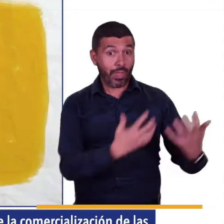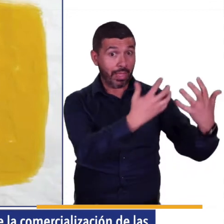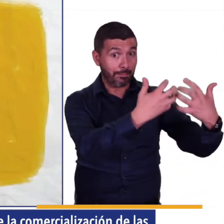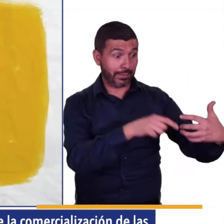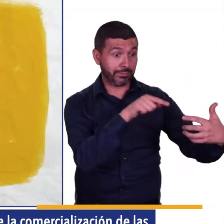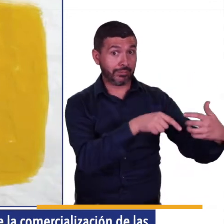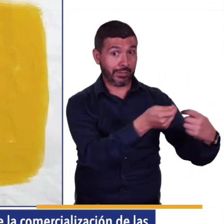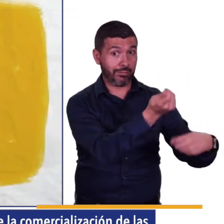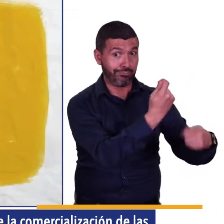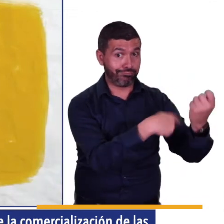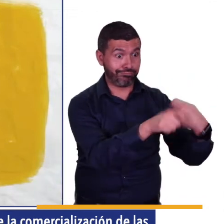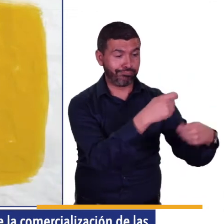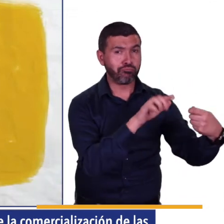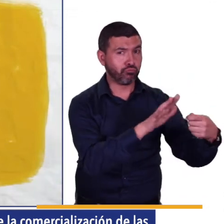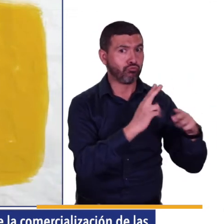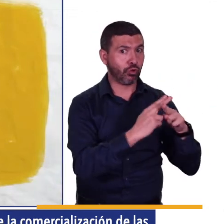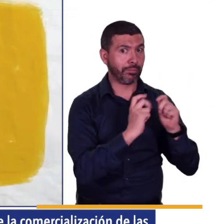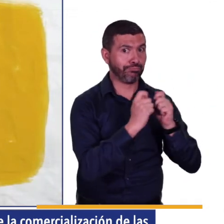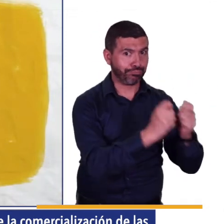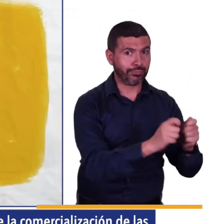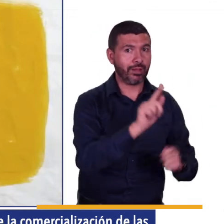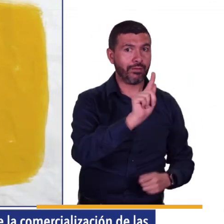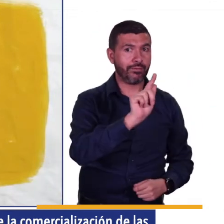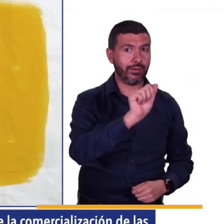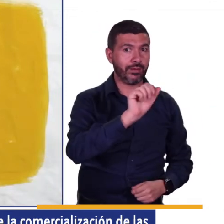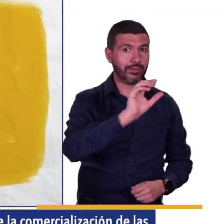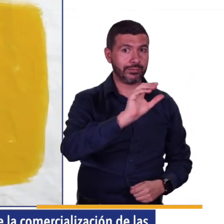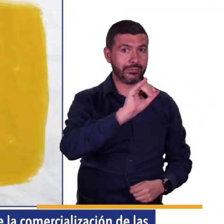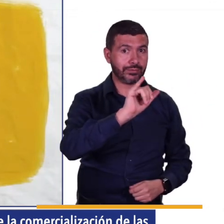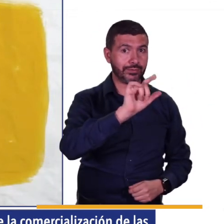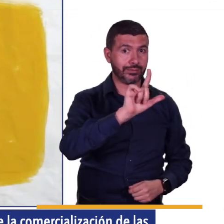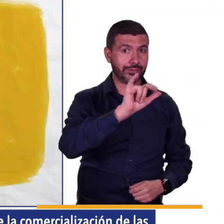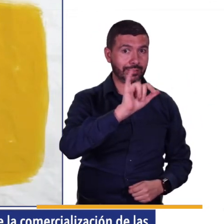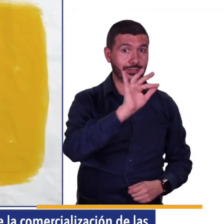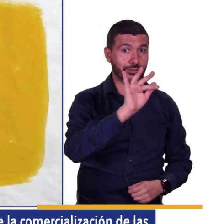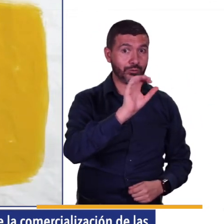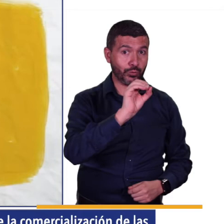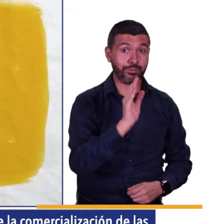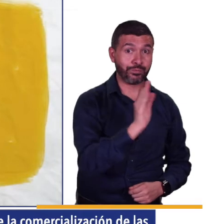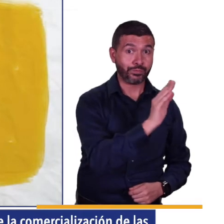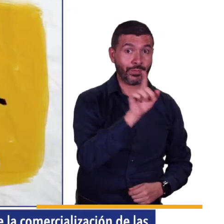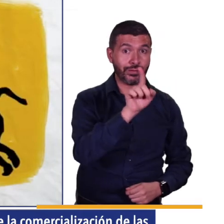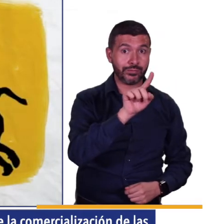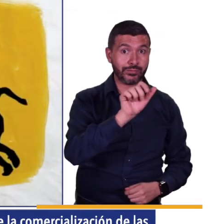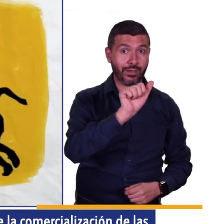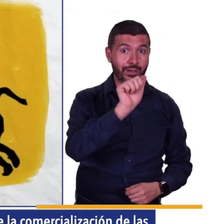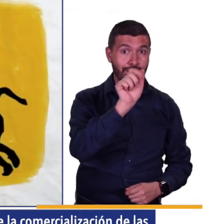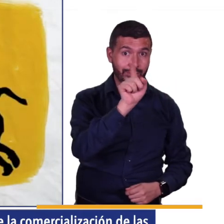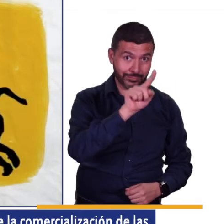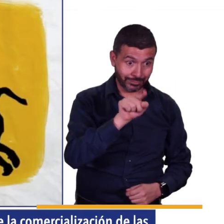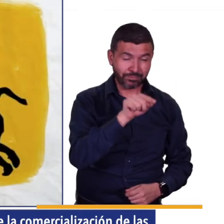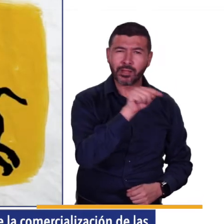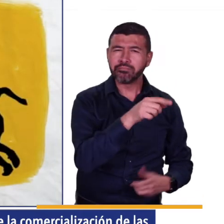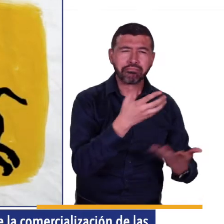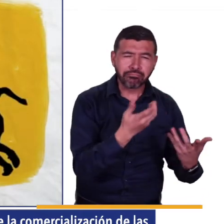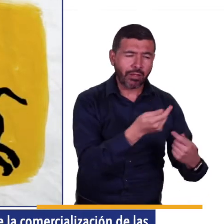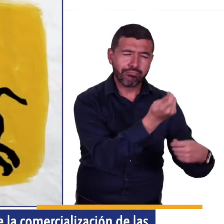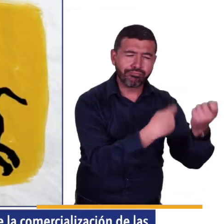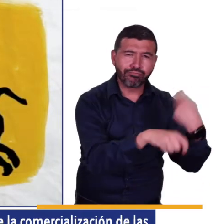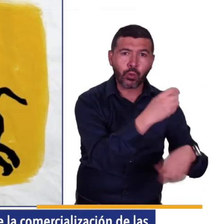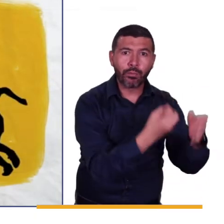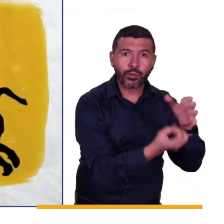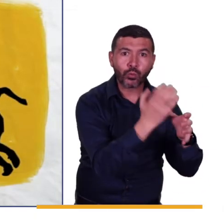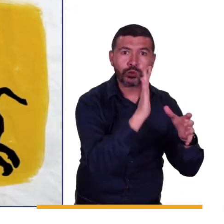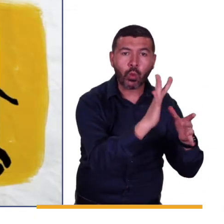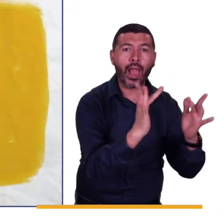El operador logístico Facilito, SAS, es el encargado de la comercialización de las boletas para los partidos de fútbol de la Selección